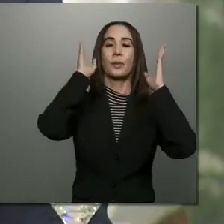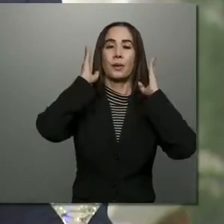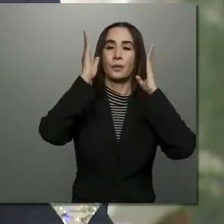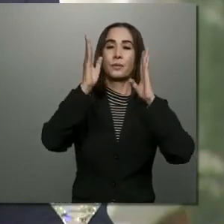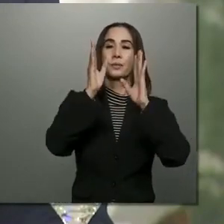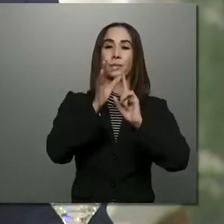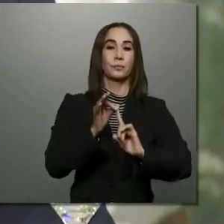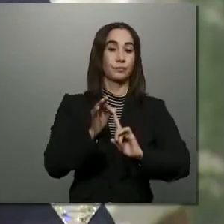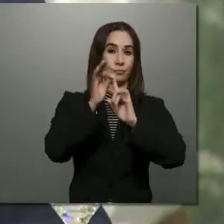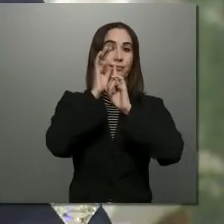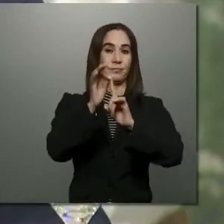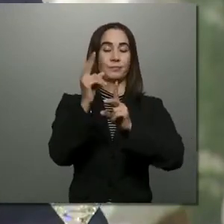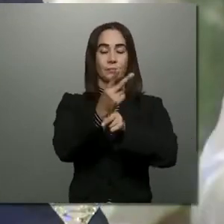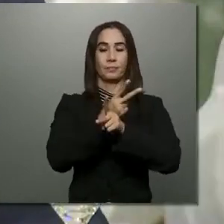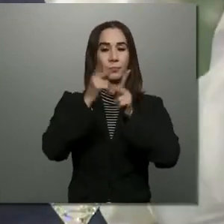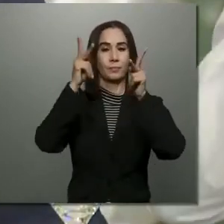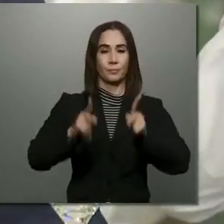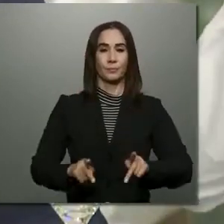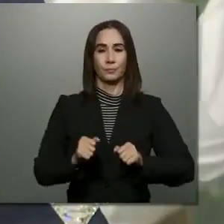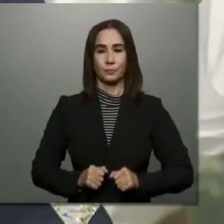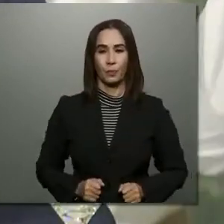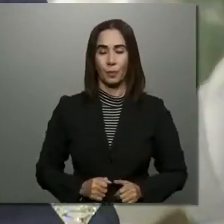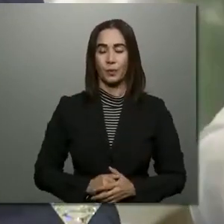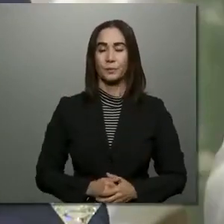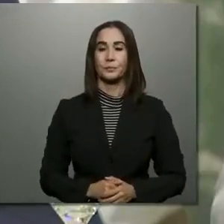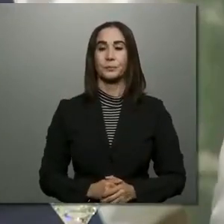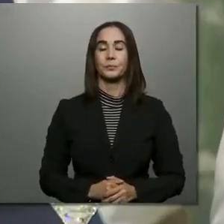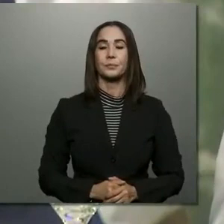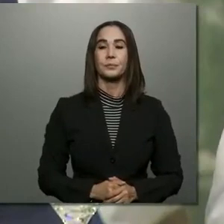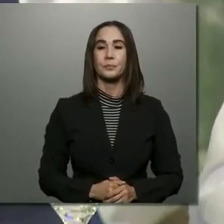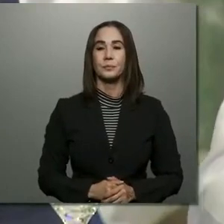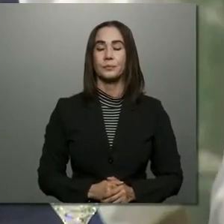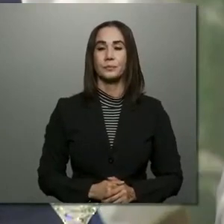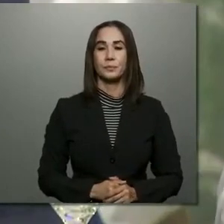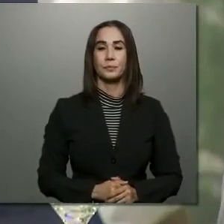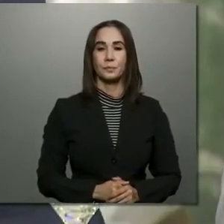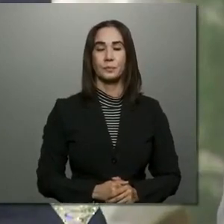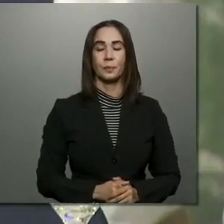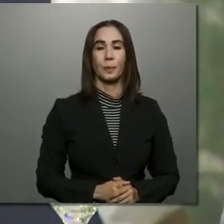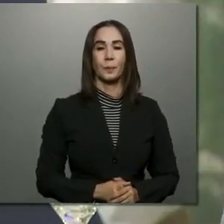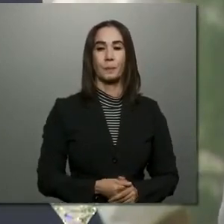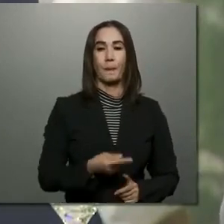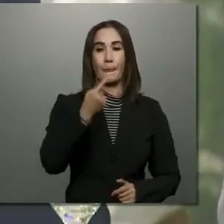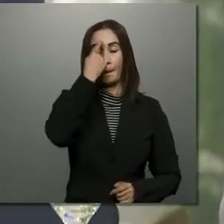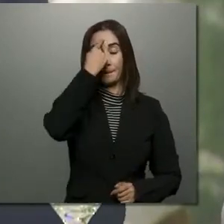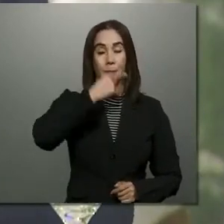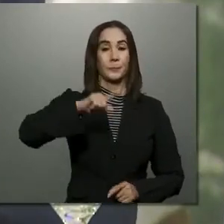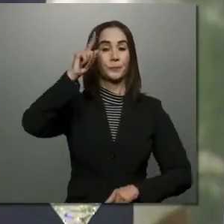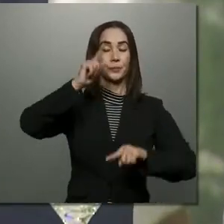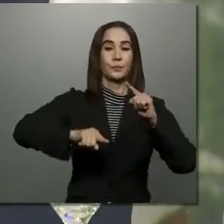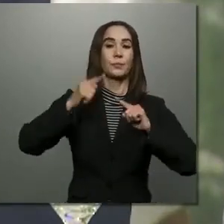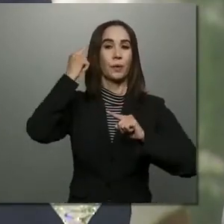propicio de seguridad ciudadana. Sin embargo, no puede pensarse,